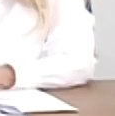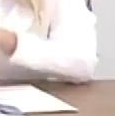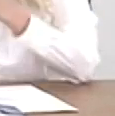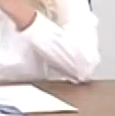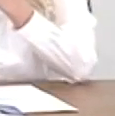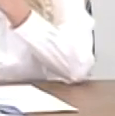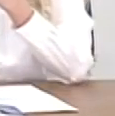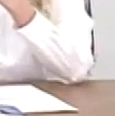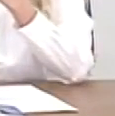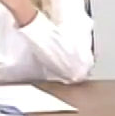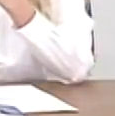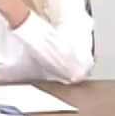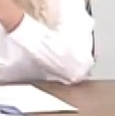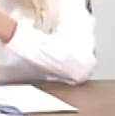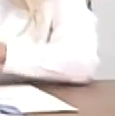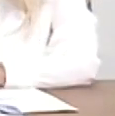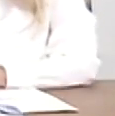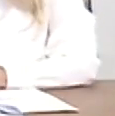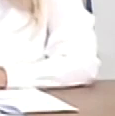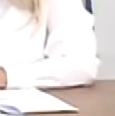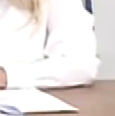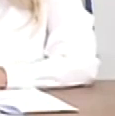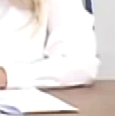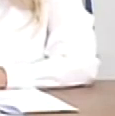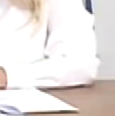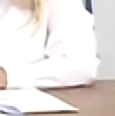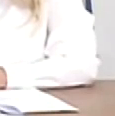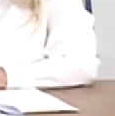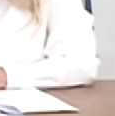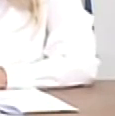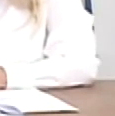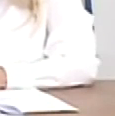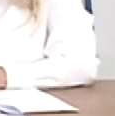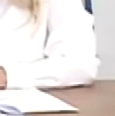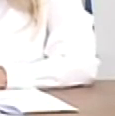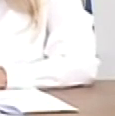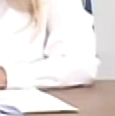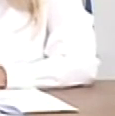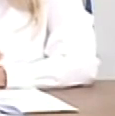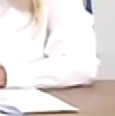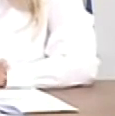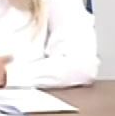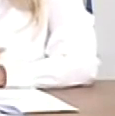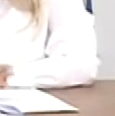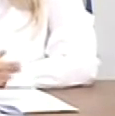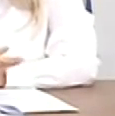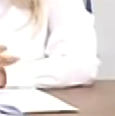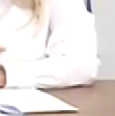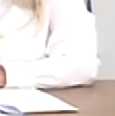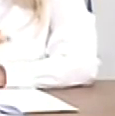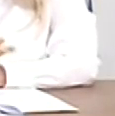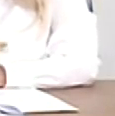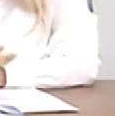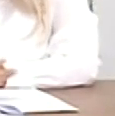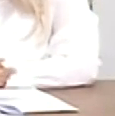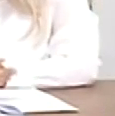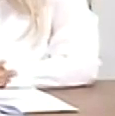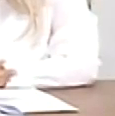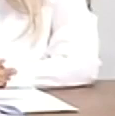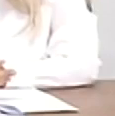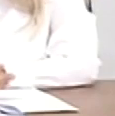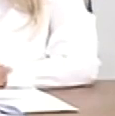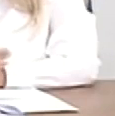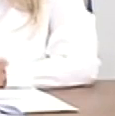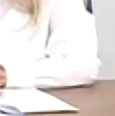cuarentena, mucho menos el tapabocas, ni siquiera las medidas preventivas porque creían que esto era algo, lo tomaban a la